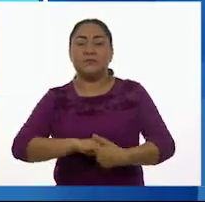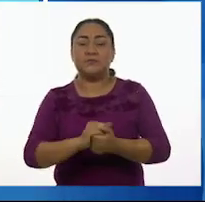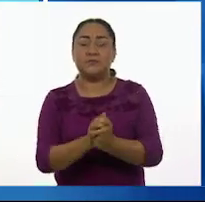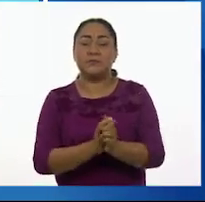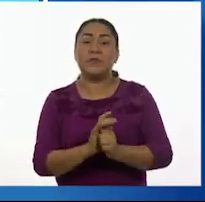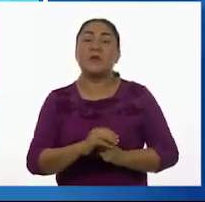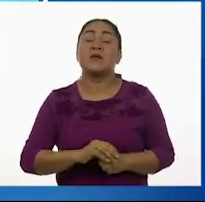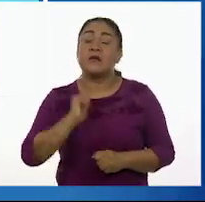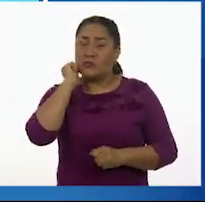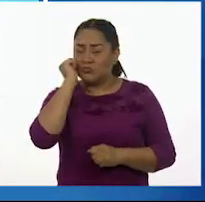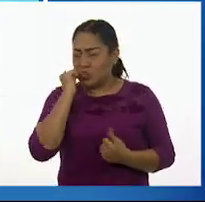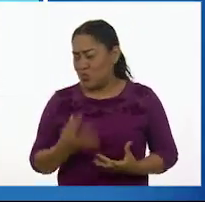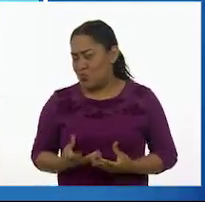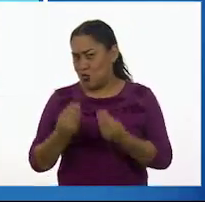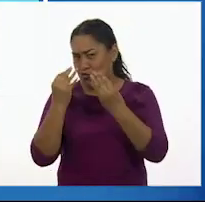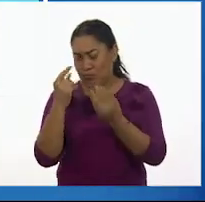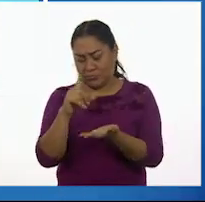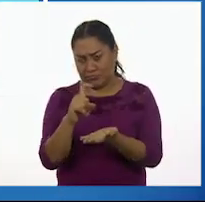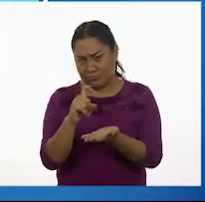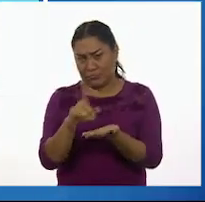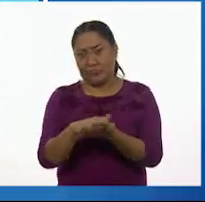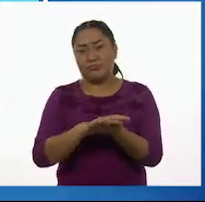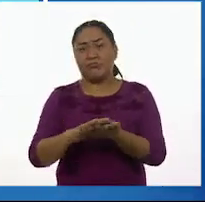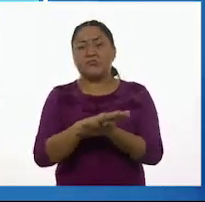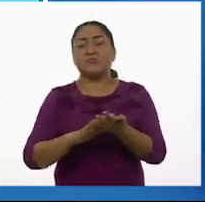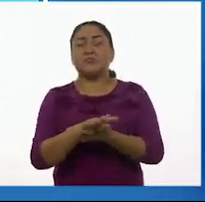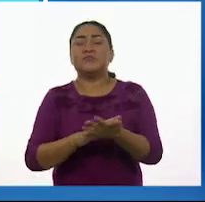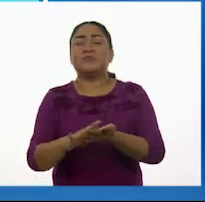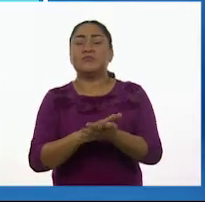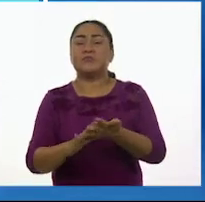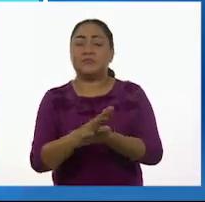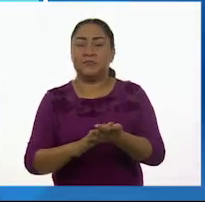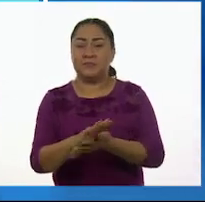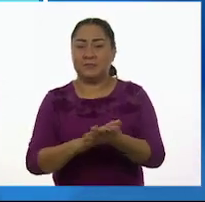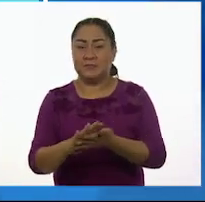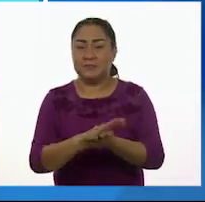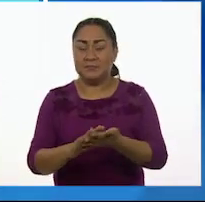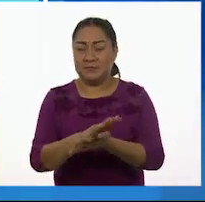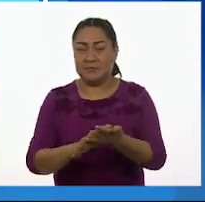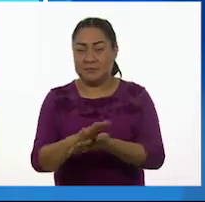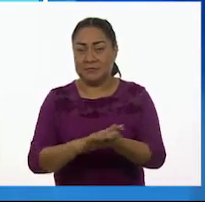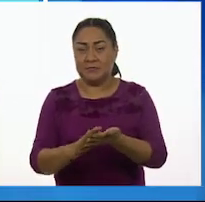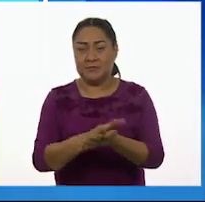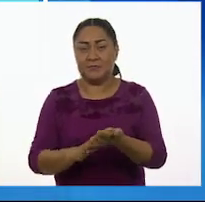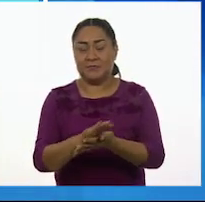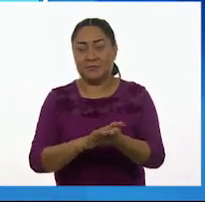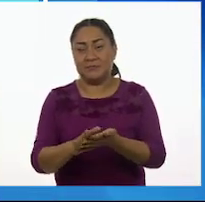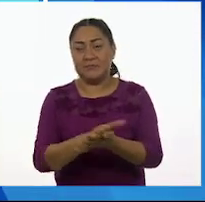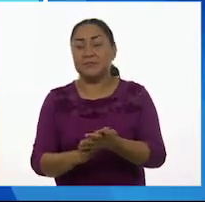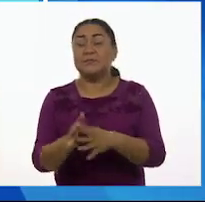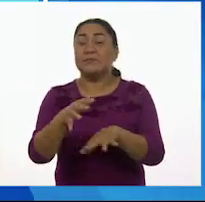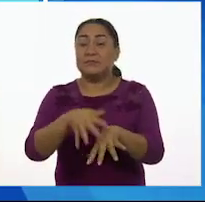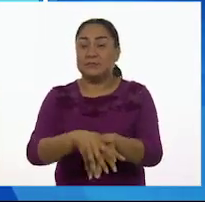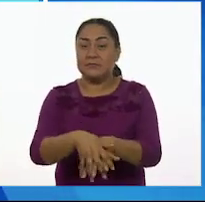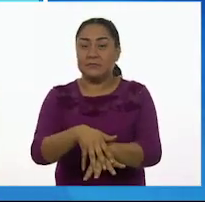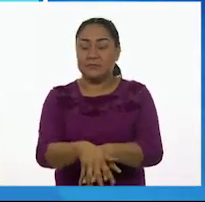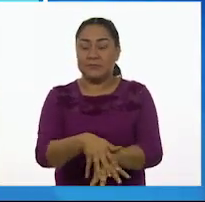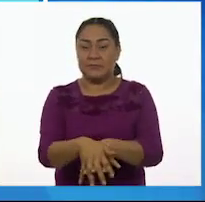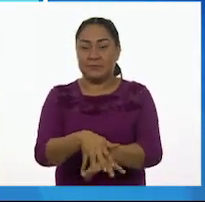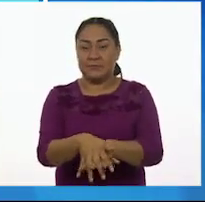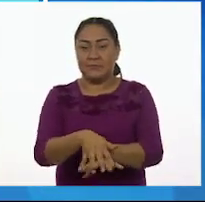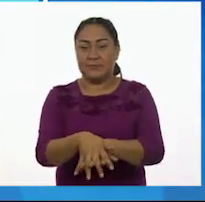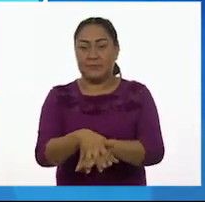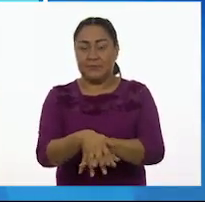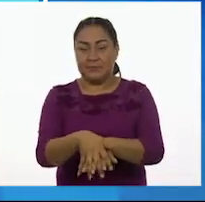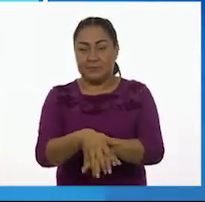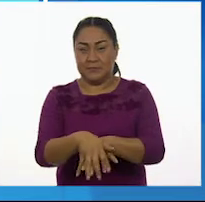Usa suficiente jabón. Frota tus palmas una con la otra. Ahora, frota la palma de una de tus manos contra el dorso